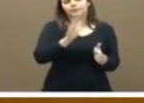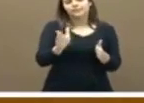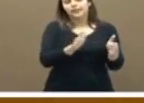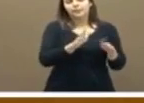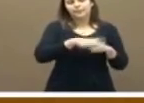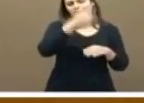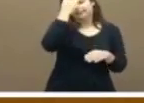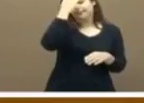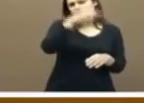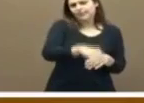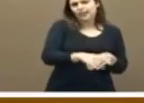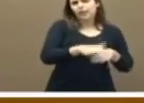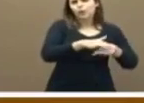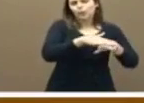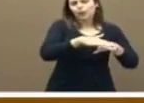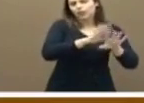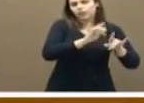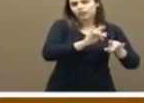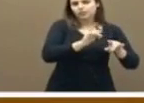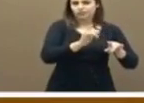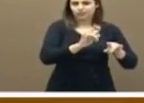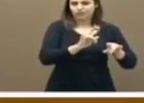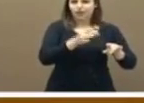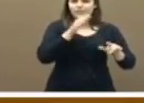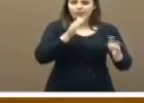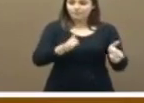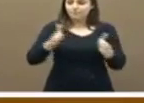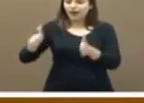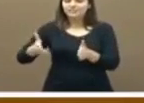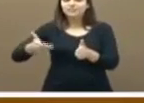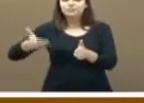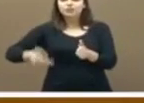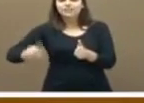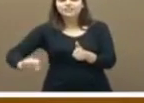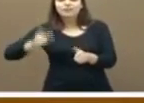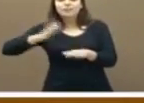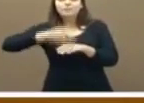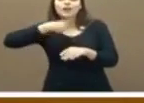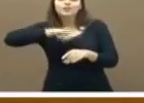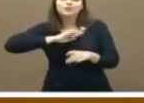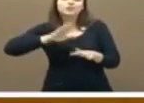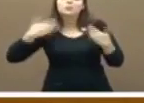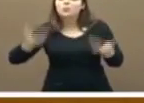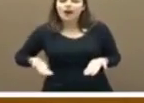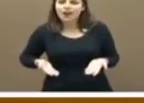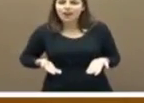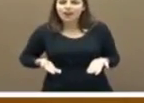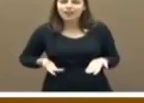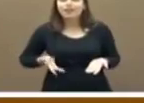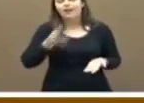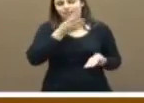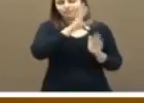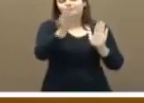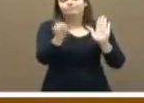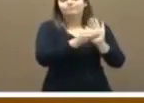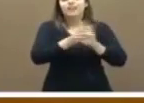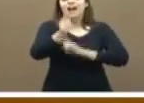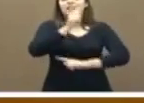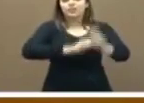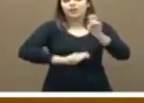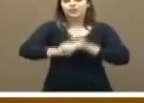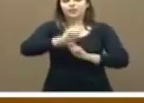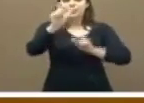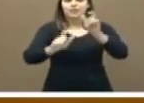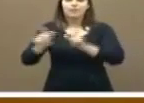convencimiento del Gobierno. Y las partes más importantes para nosotros lo constituyen las asociaciones de